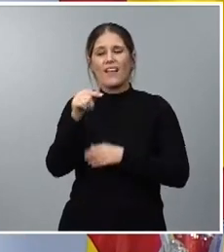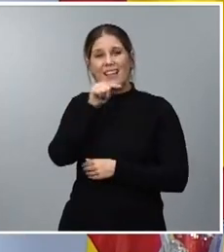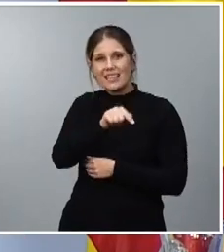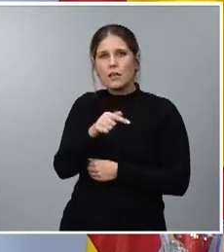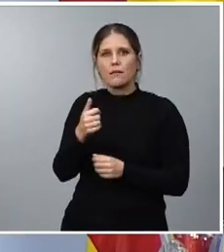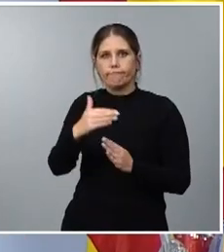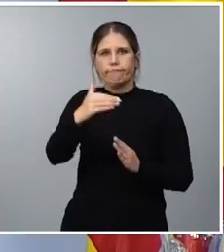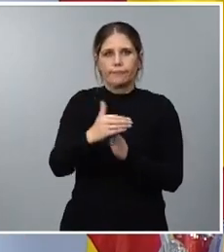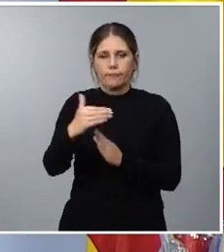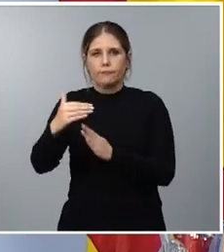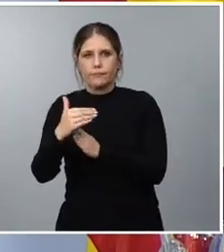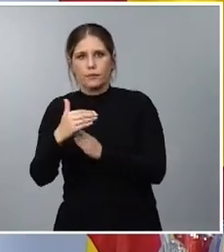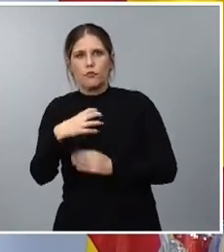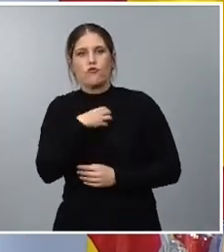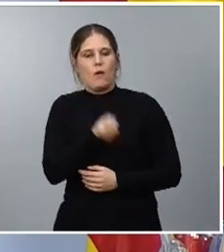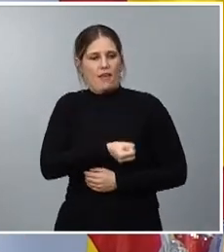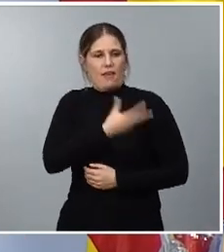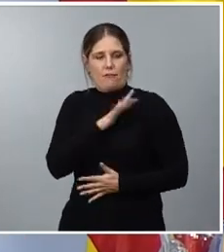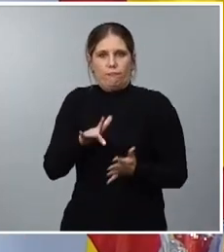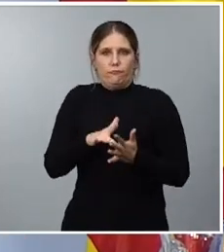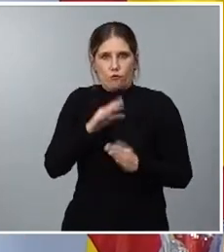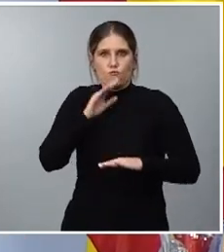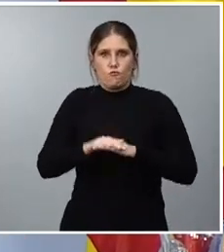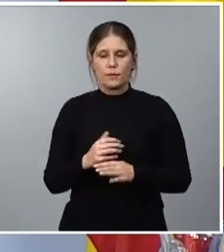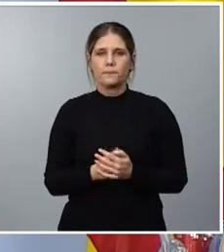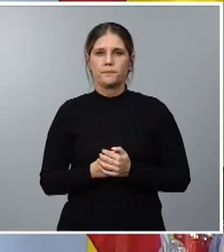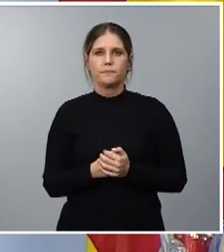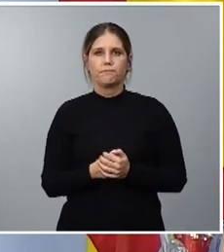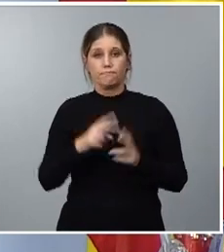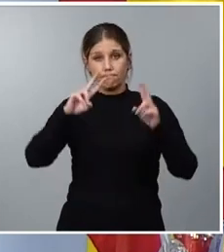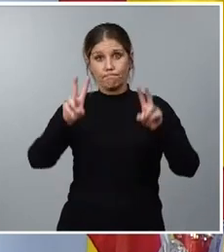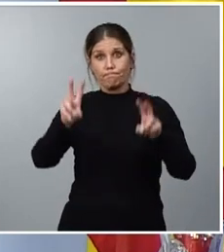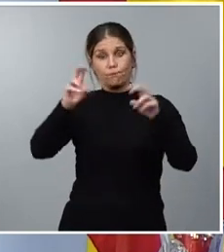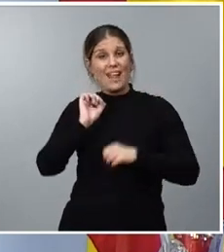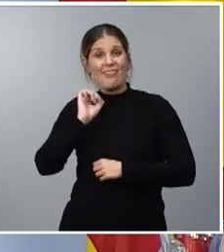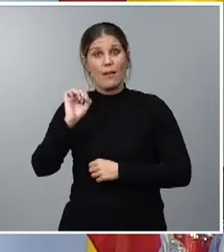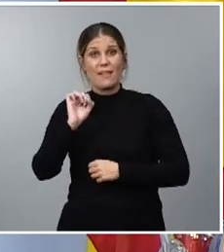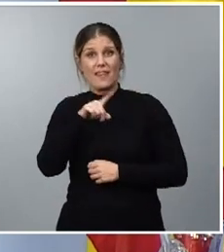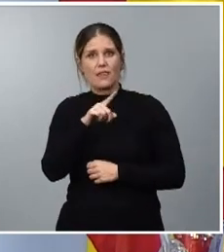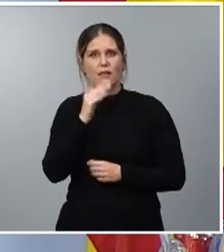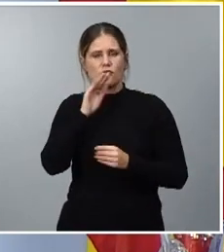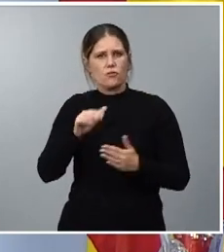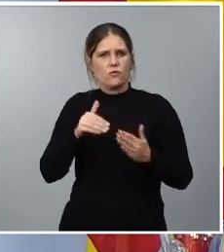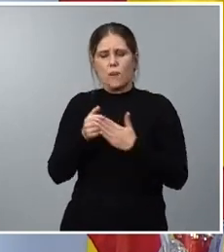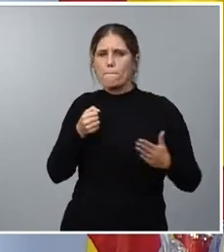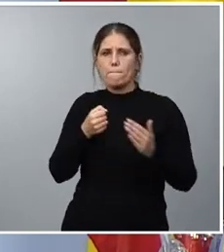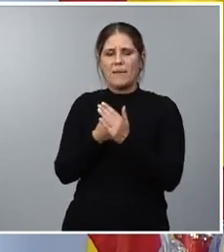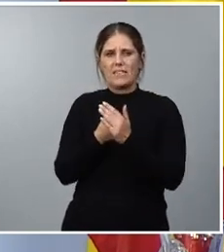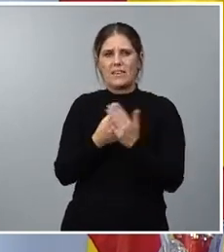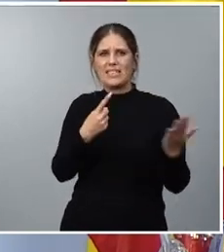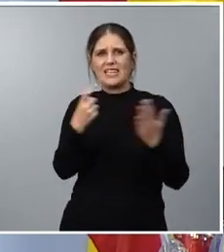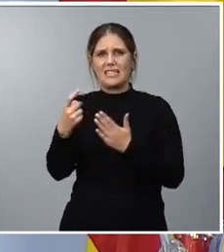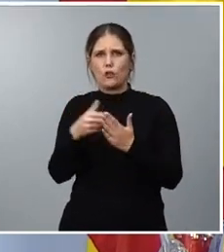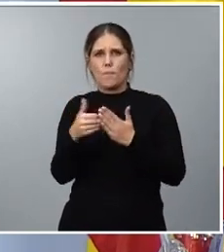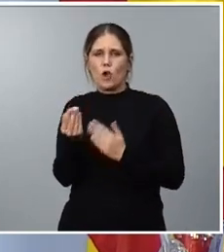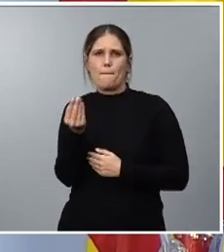impide cumplir con su vocación en dependencia registramos máximo histórico con aumento de 600 millones